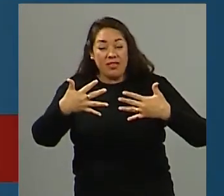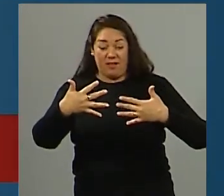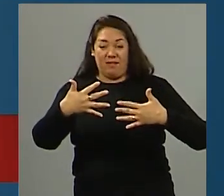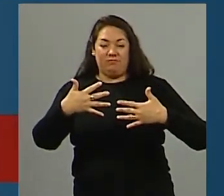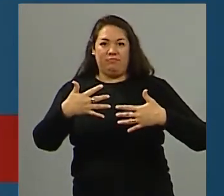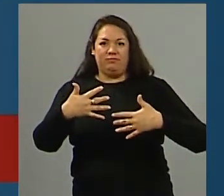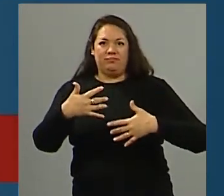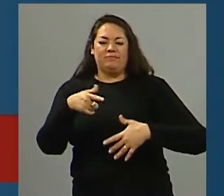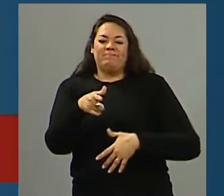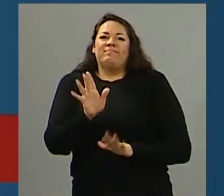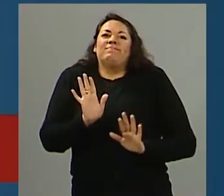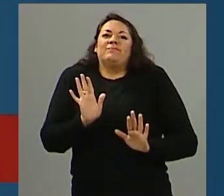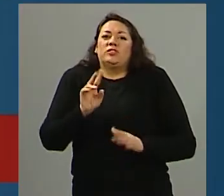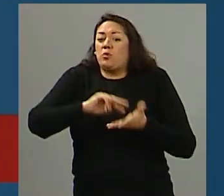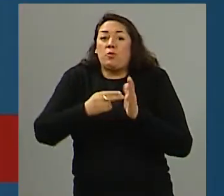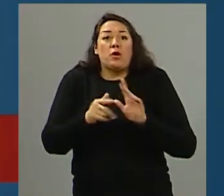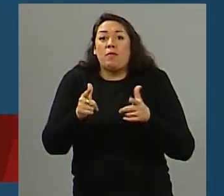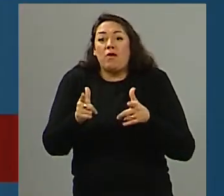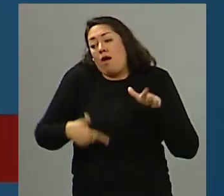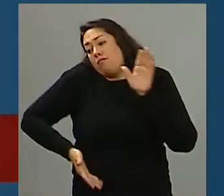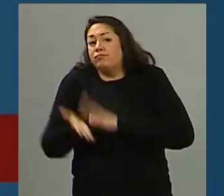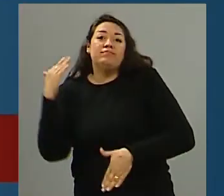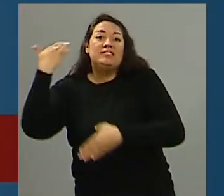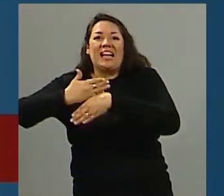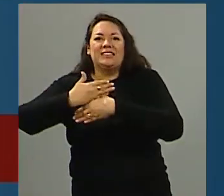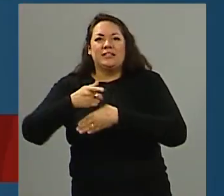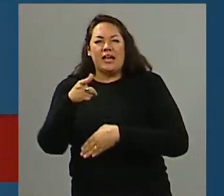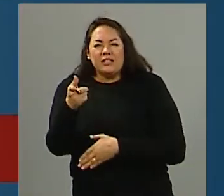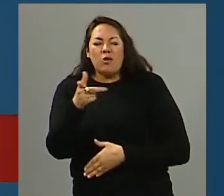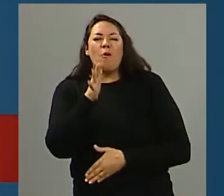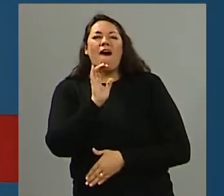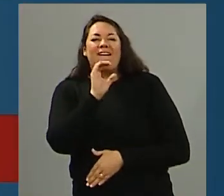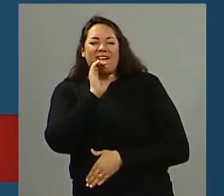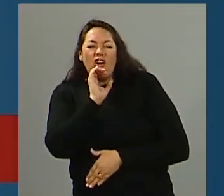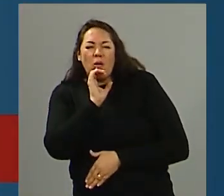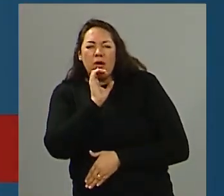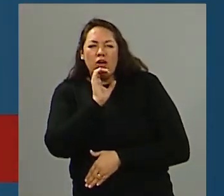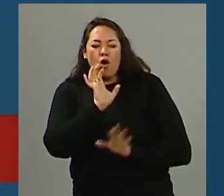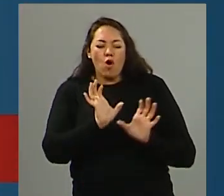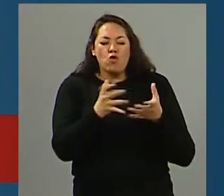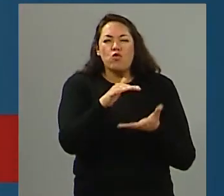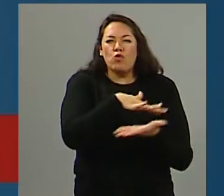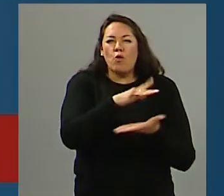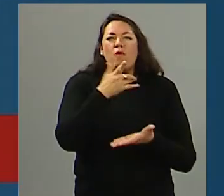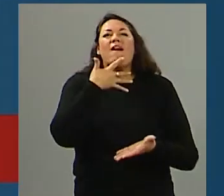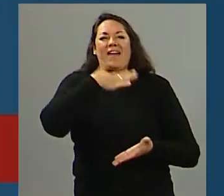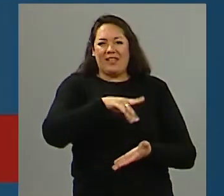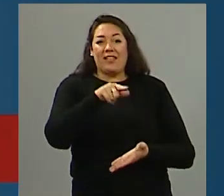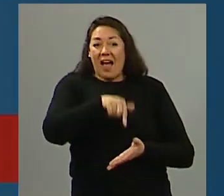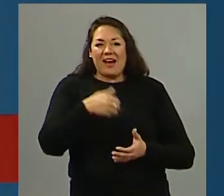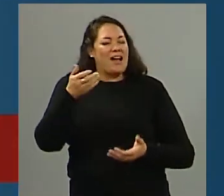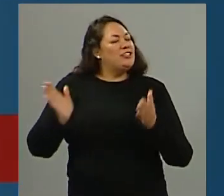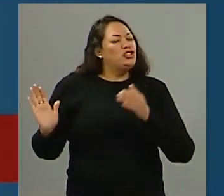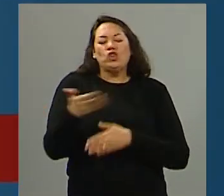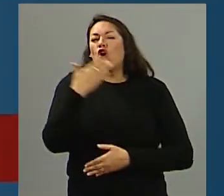le decía bueno, pero no tienes un problema al tomarte un taxi. Es un chiste interno donde significa que todos los taxistas acá son